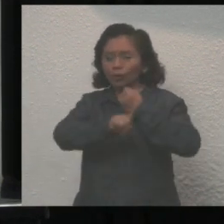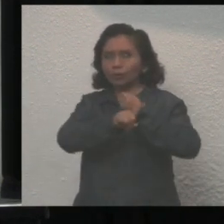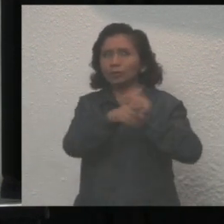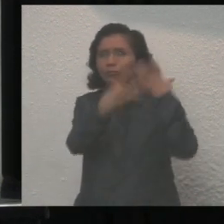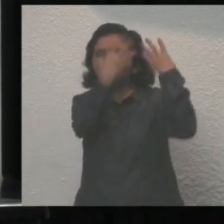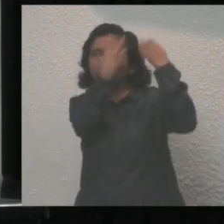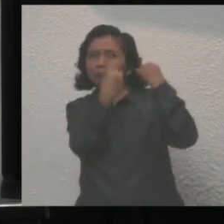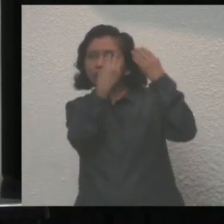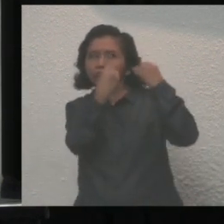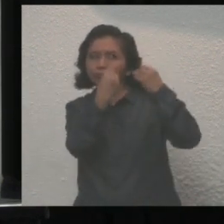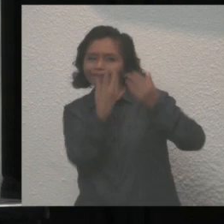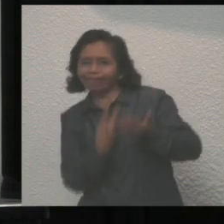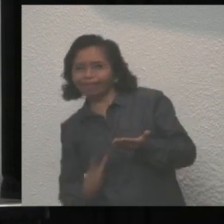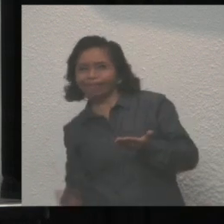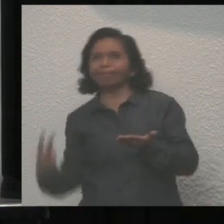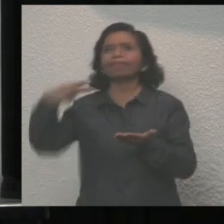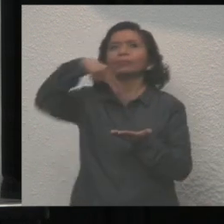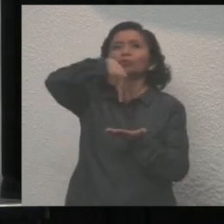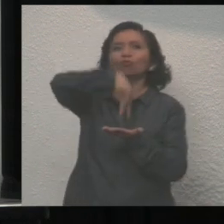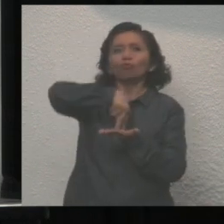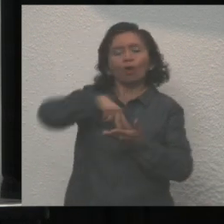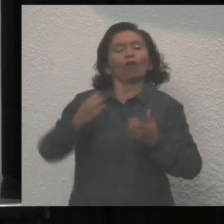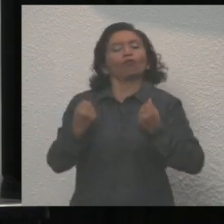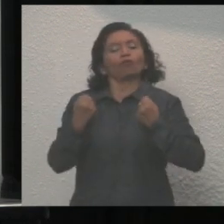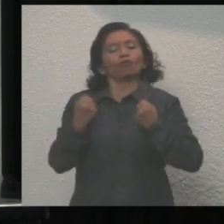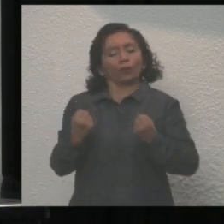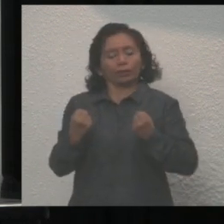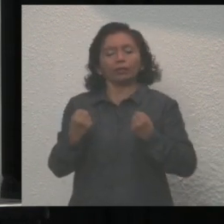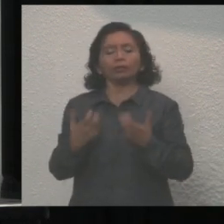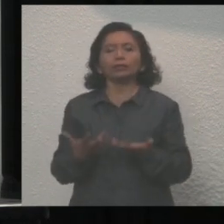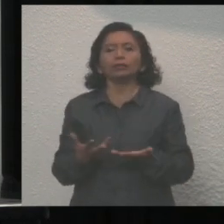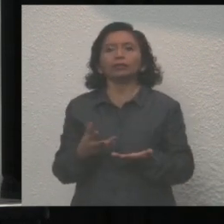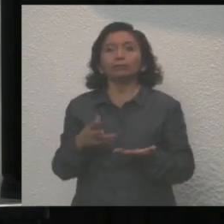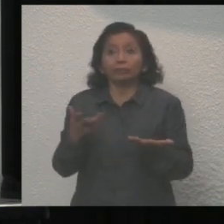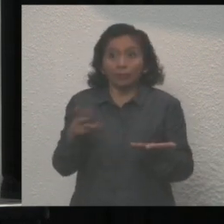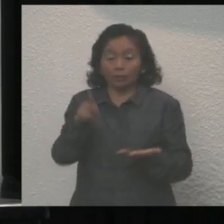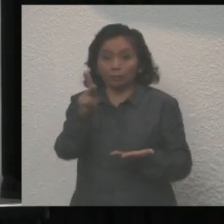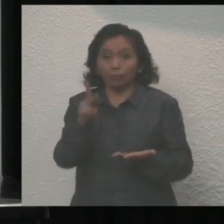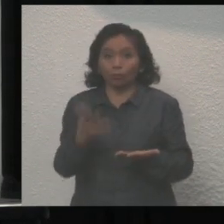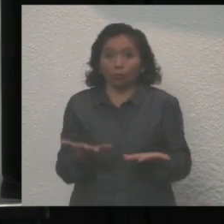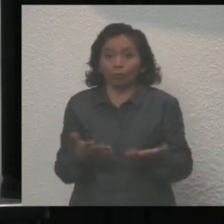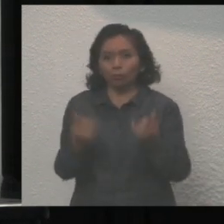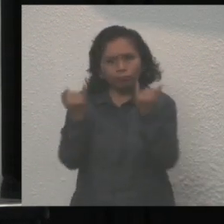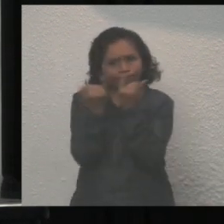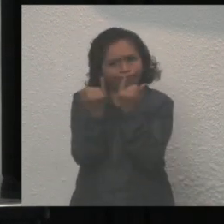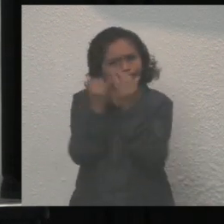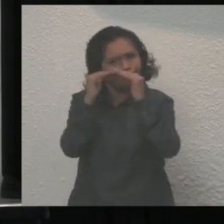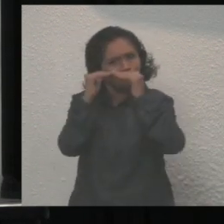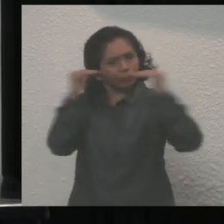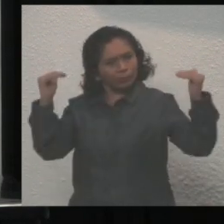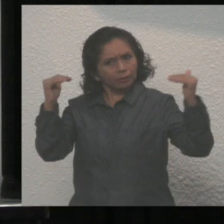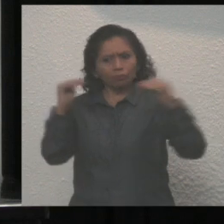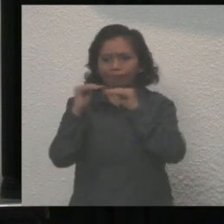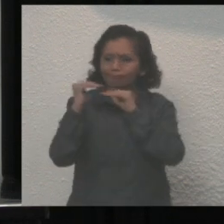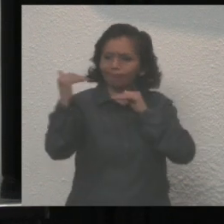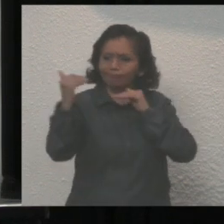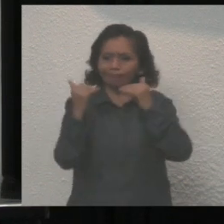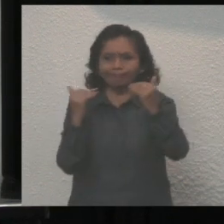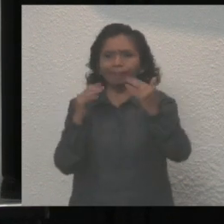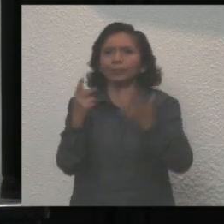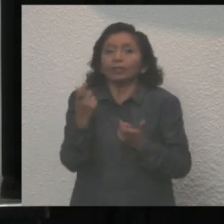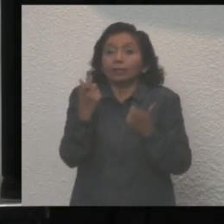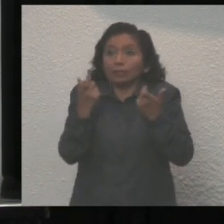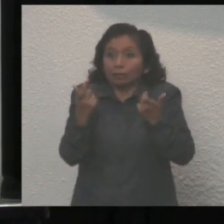renacer más fuertes, con más alternativas, pero sobre todo con mayor igualdad y distribución equitativa de la riqueza